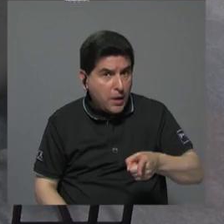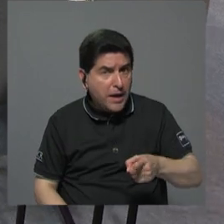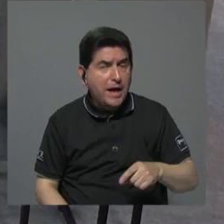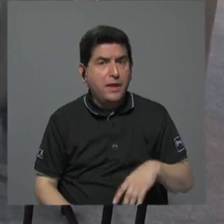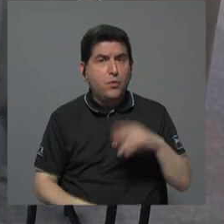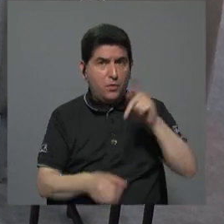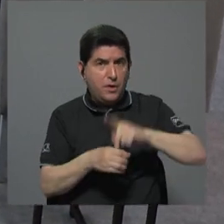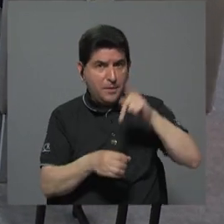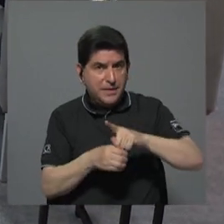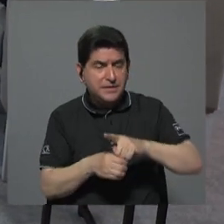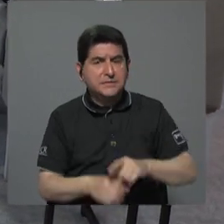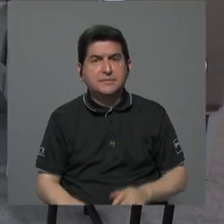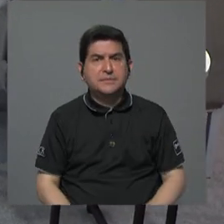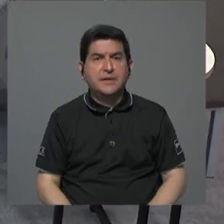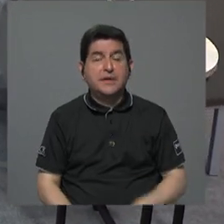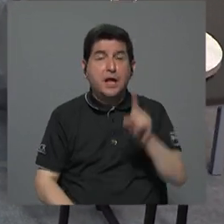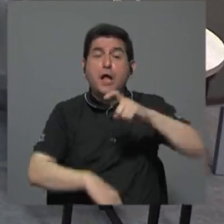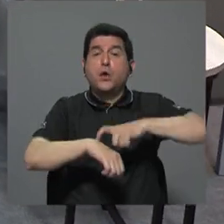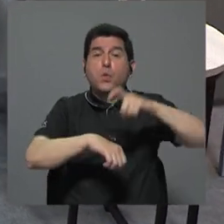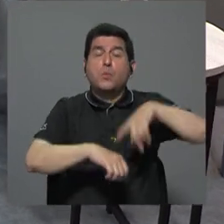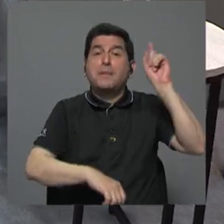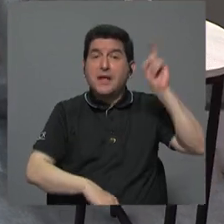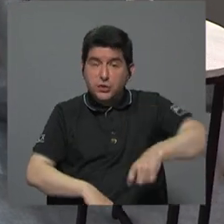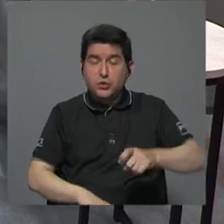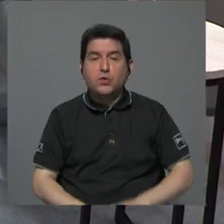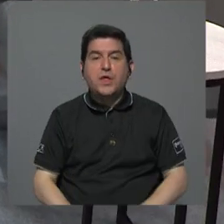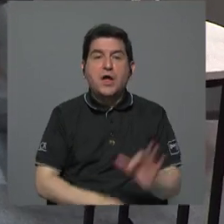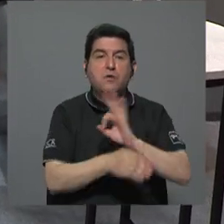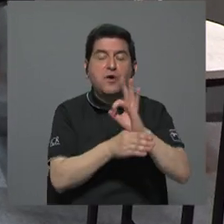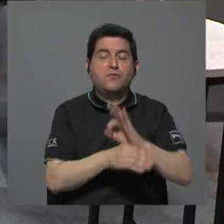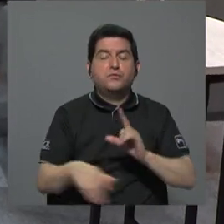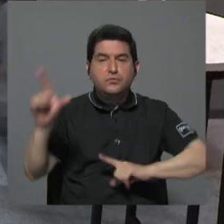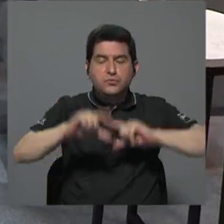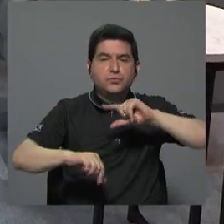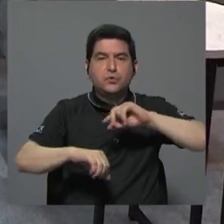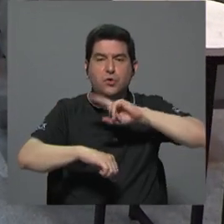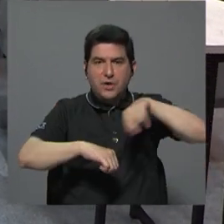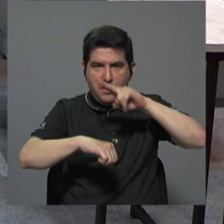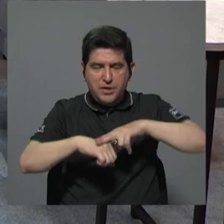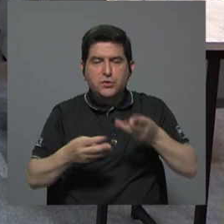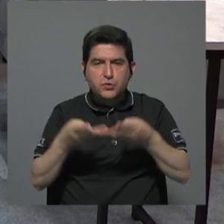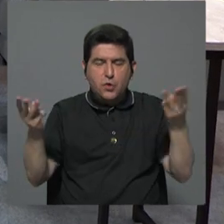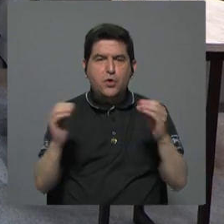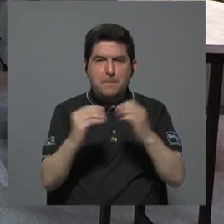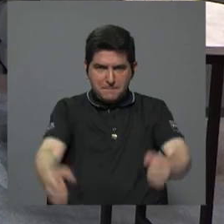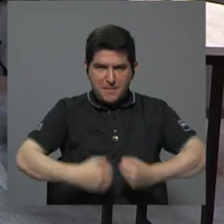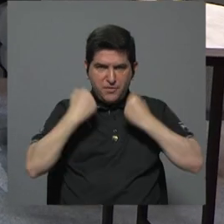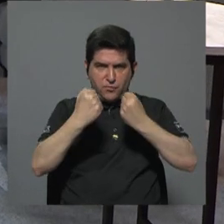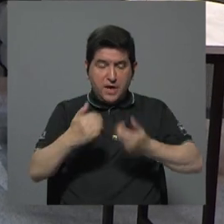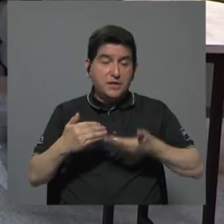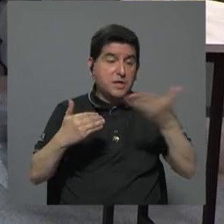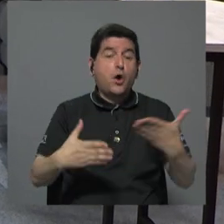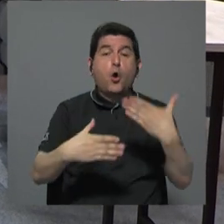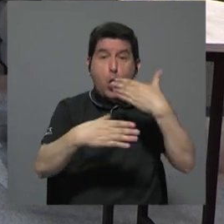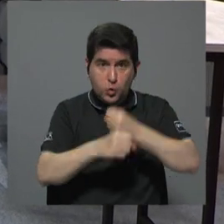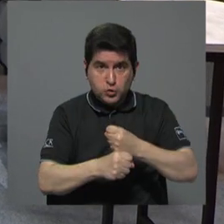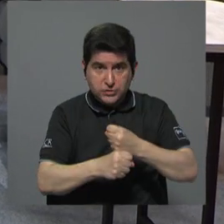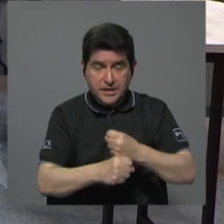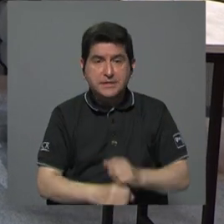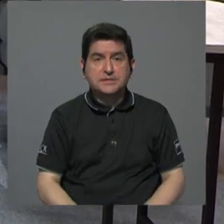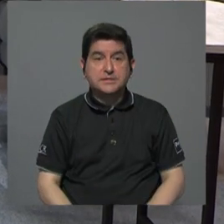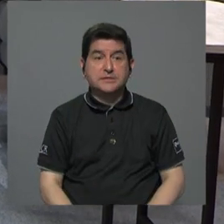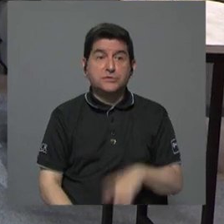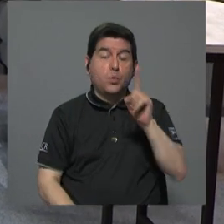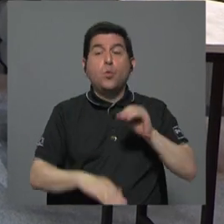usted pues yo pienso que en algún momento tendría que haber una función de la NAME mucho más fuerte de la que tiene hoy para garantizar que las cosas que se hacen haya